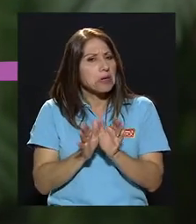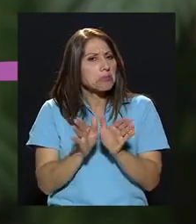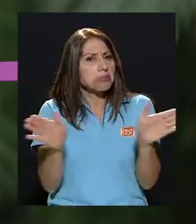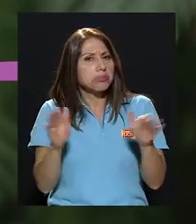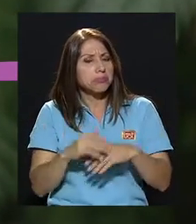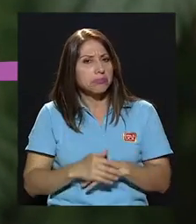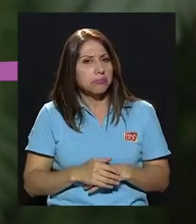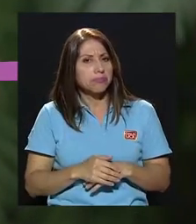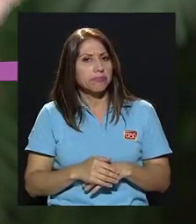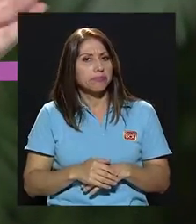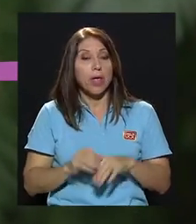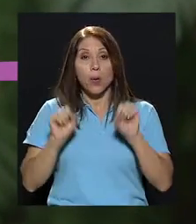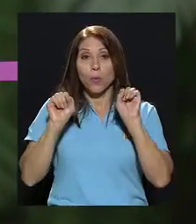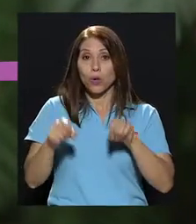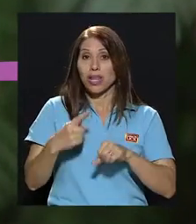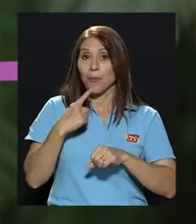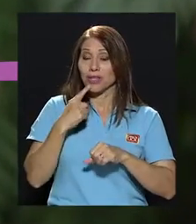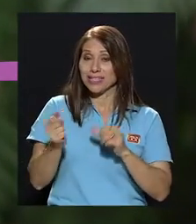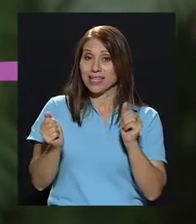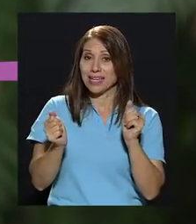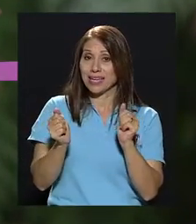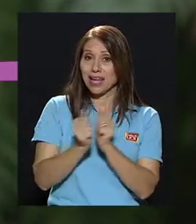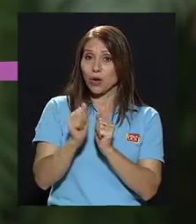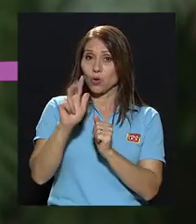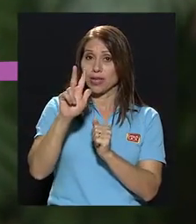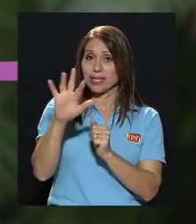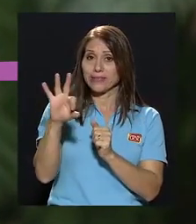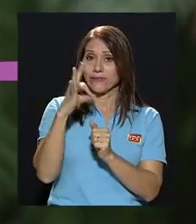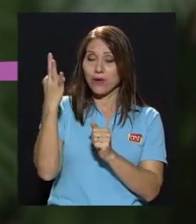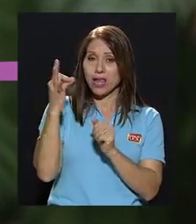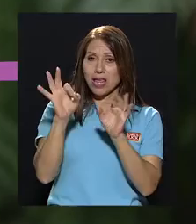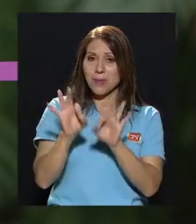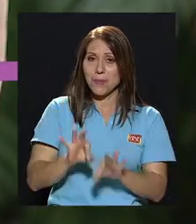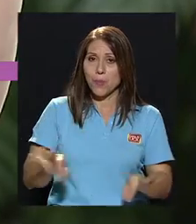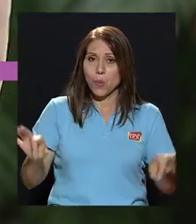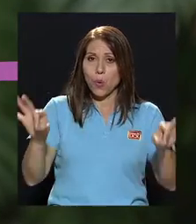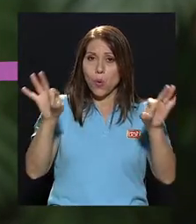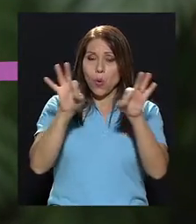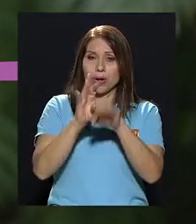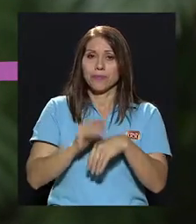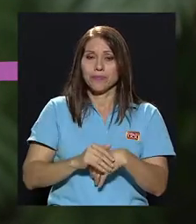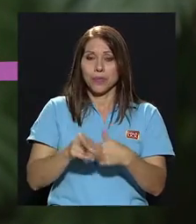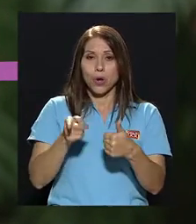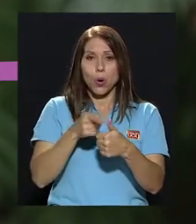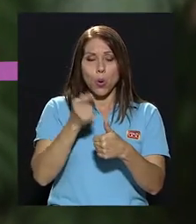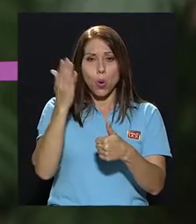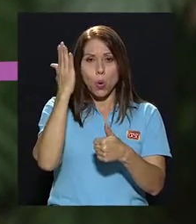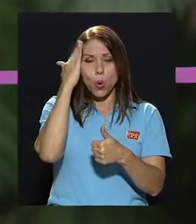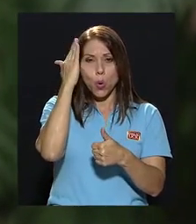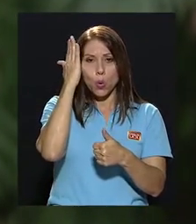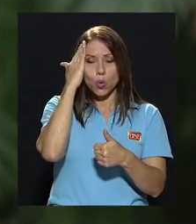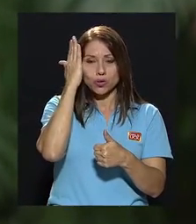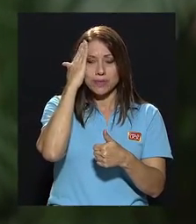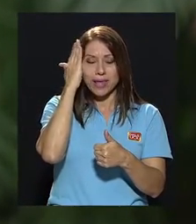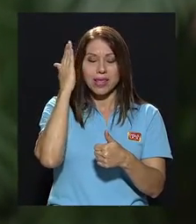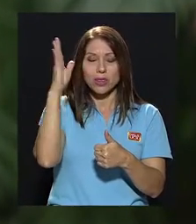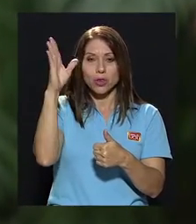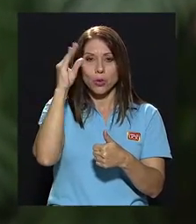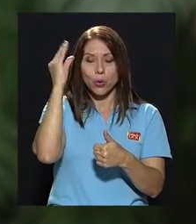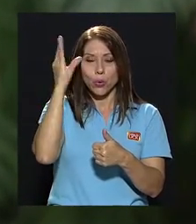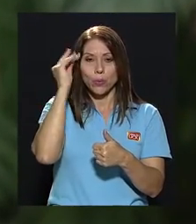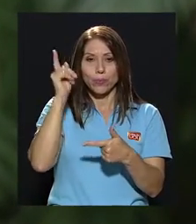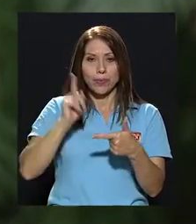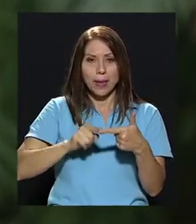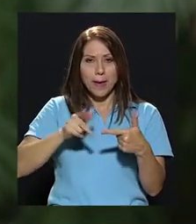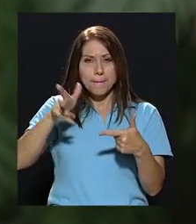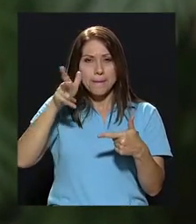decir que bajo tres canales importantísimos, todo lo que es conocimiento, todo lo que son